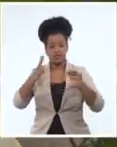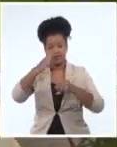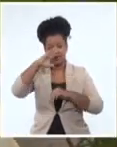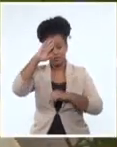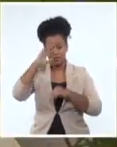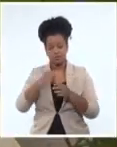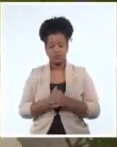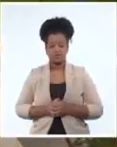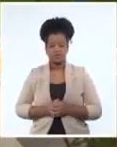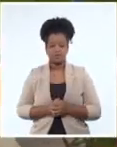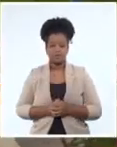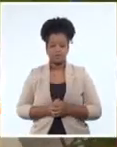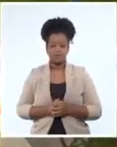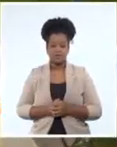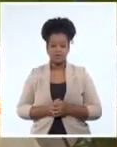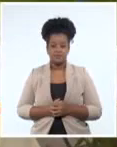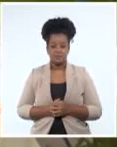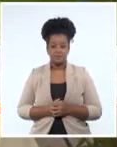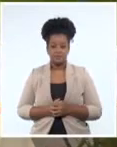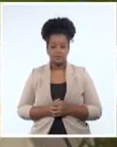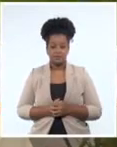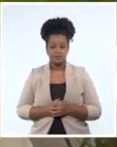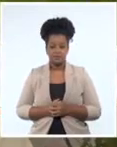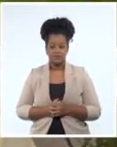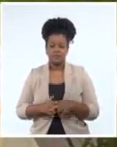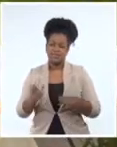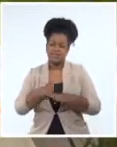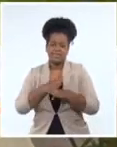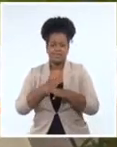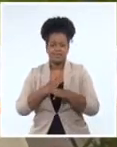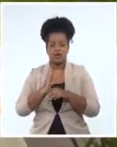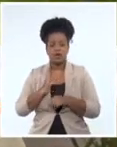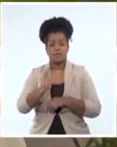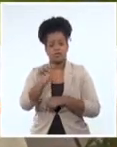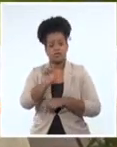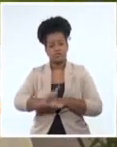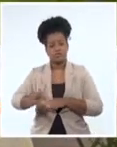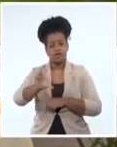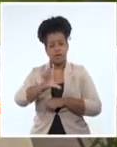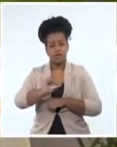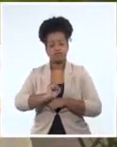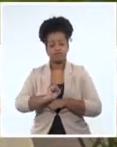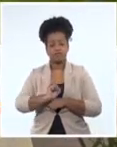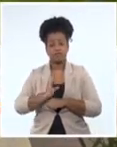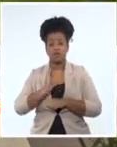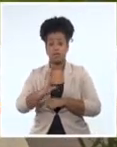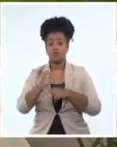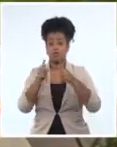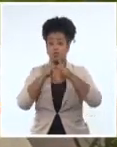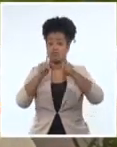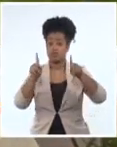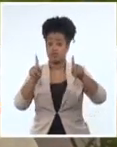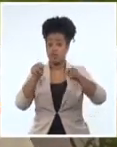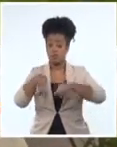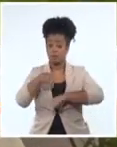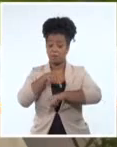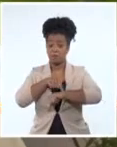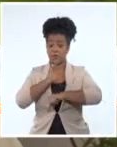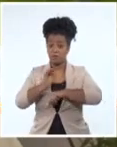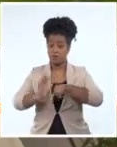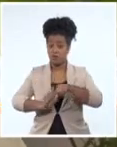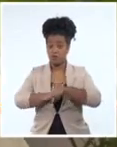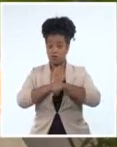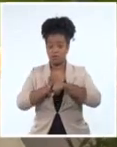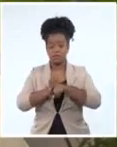Una muestra de respeto social, una muestra de respeto profesional y en este momento justamente yo